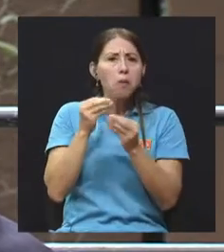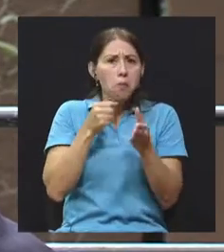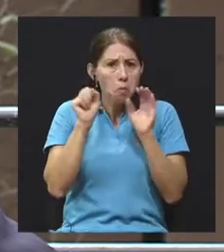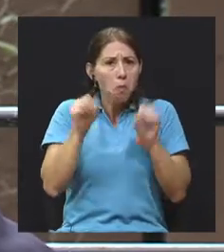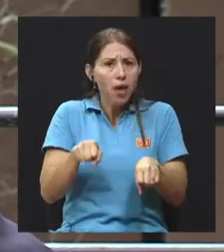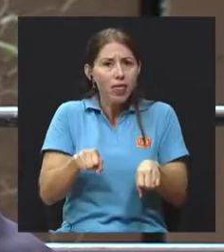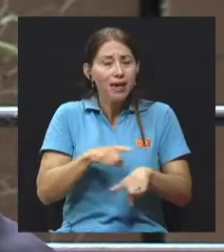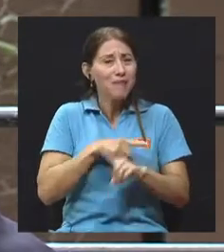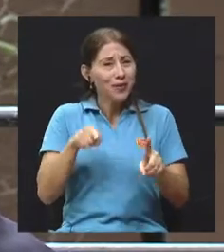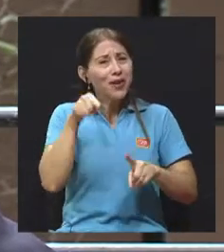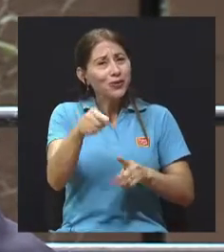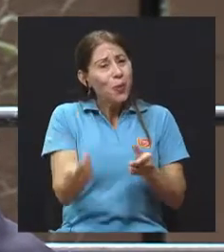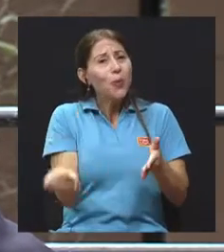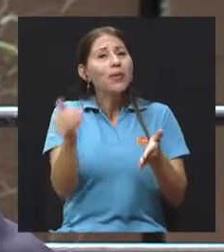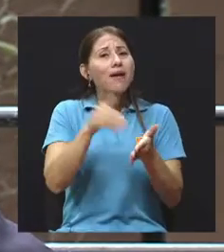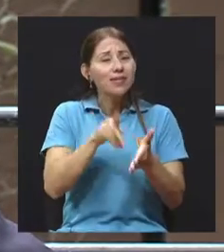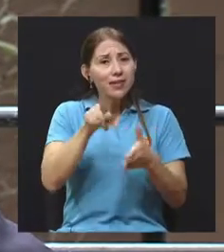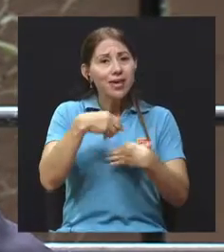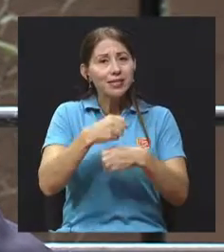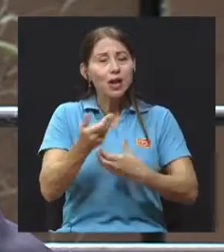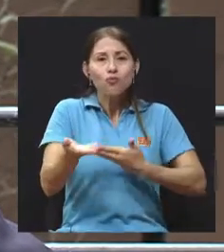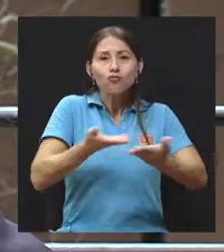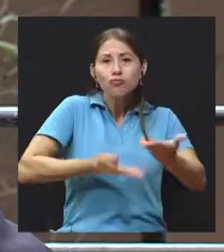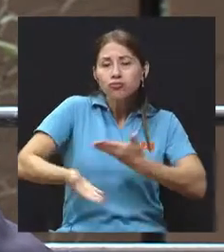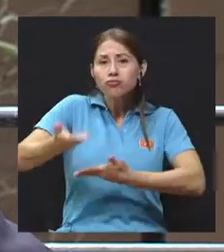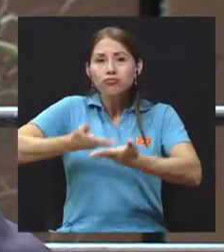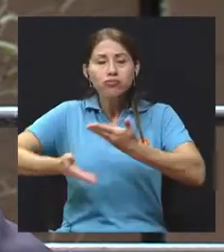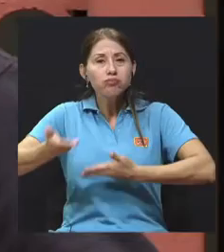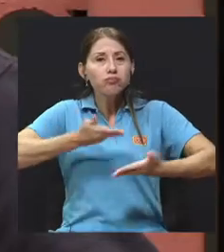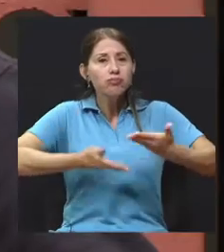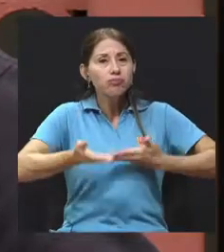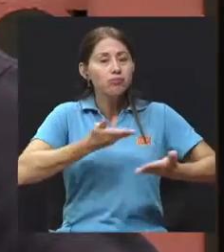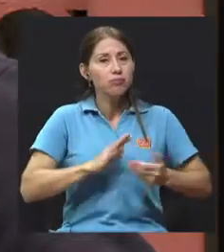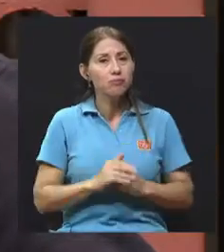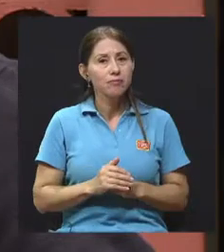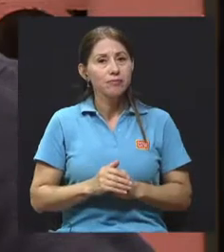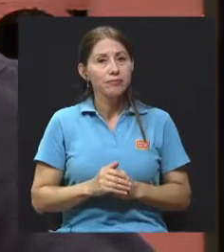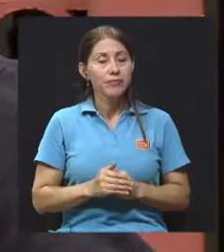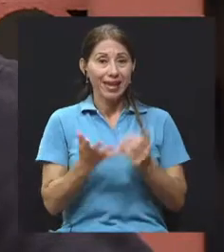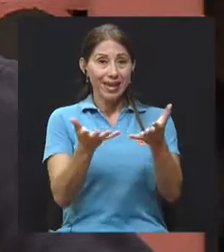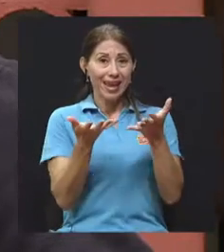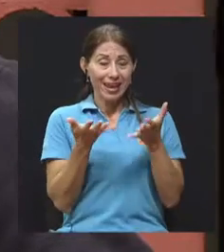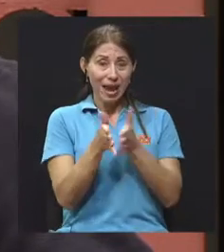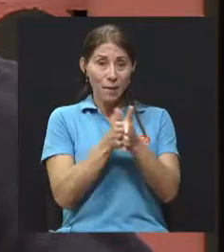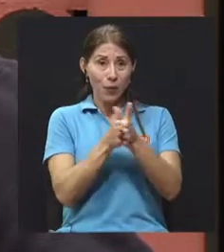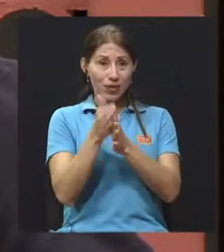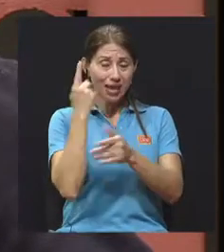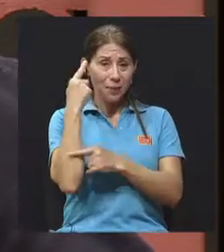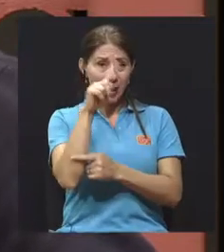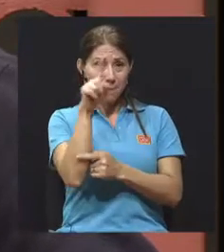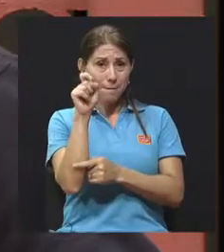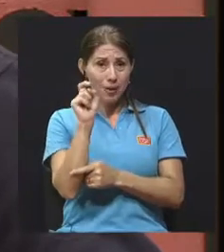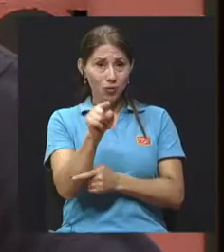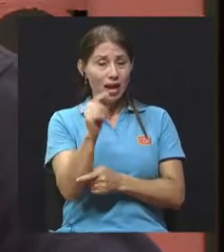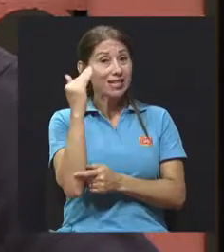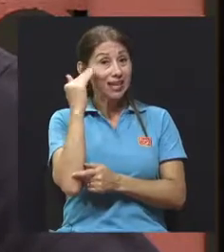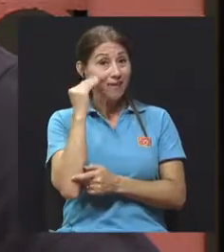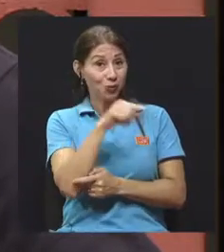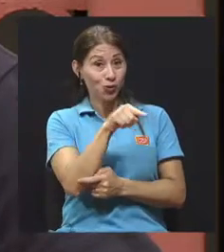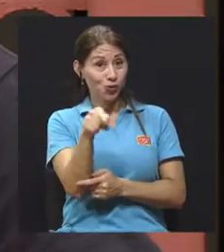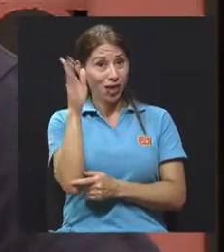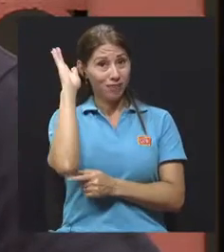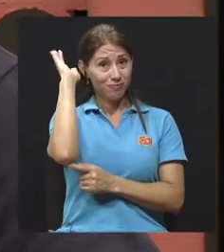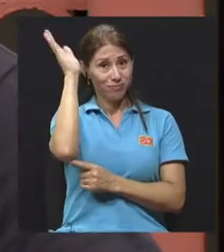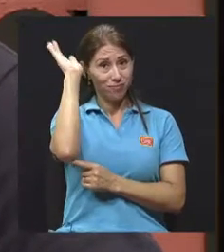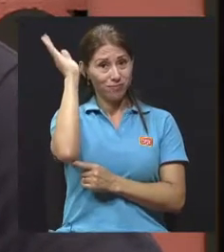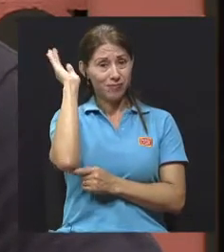hacerlo. Bueno, yo quería aprovechar también para preguntarle, bueno, sabemos de que usted presentó una ponencia en el séptimo